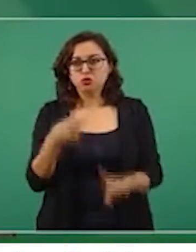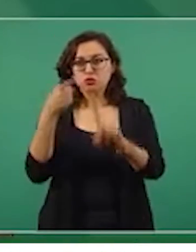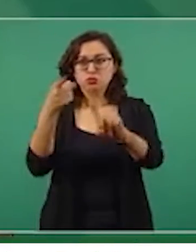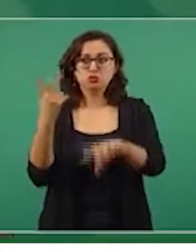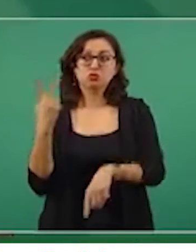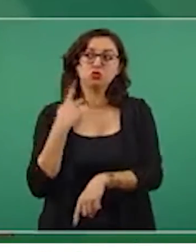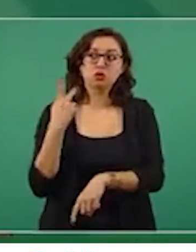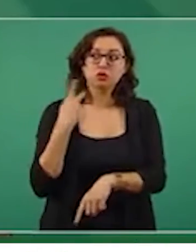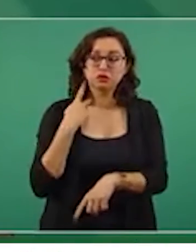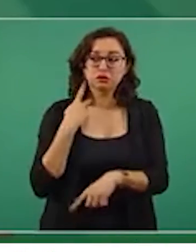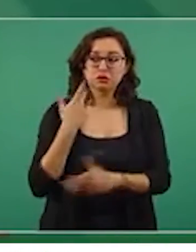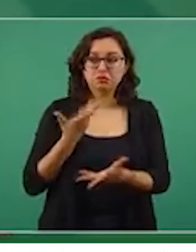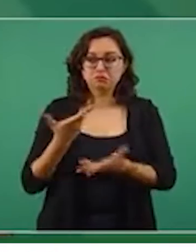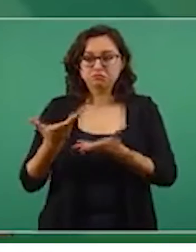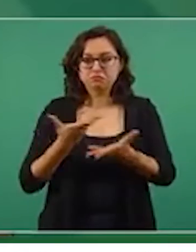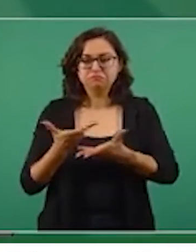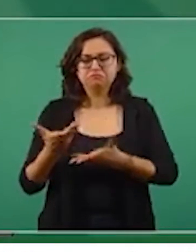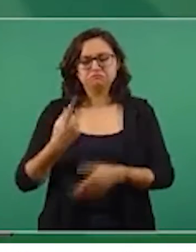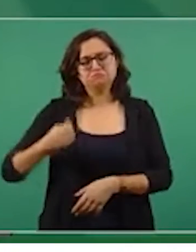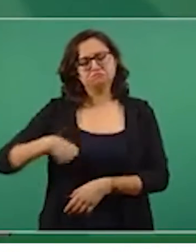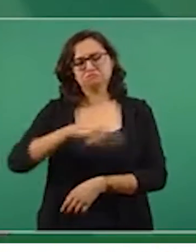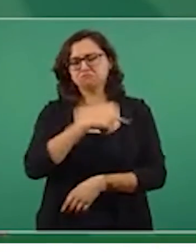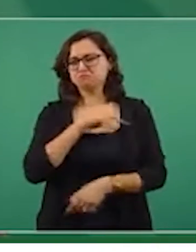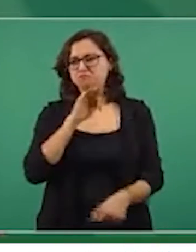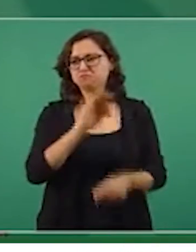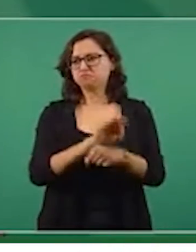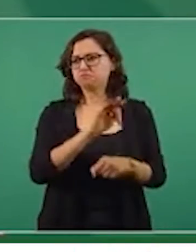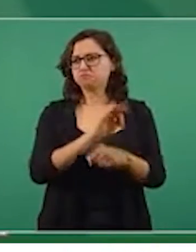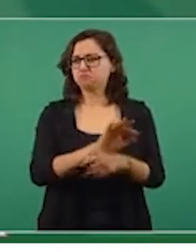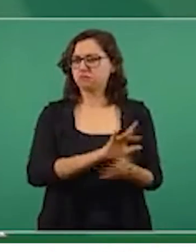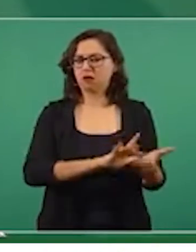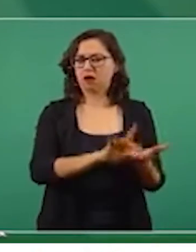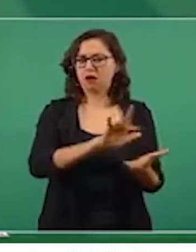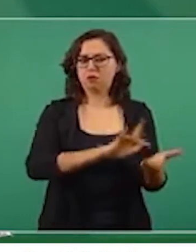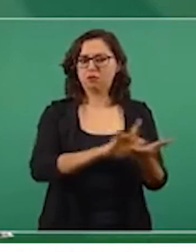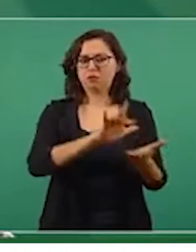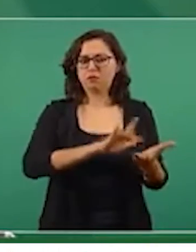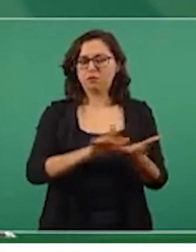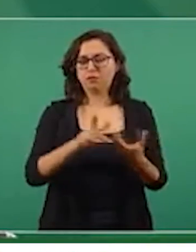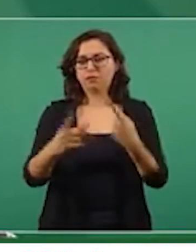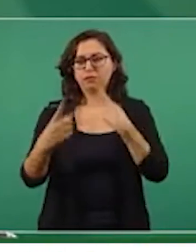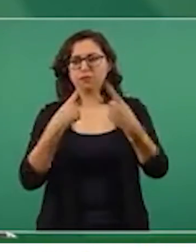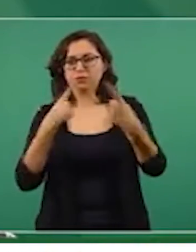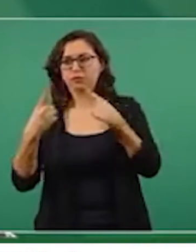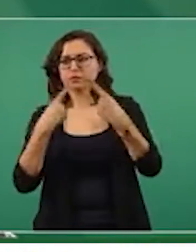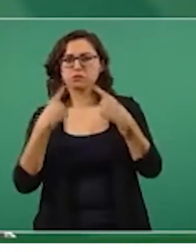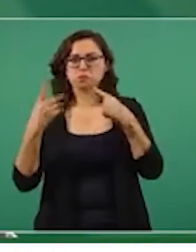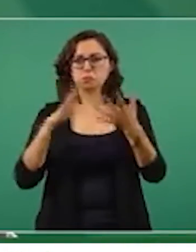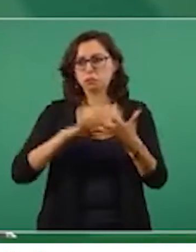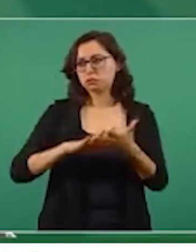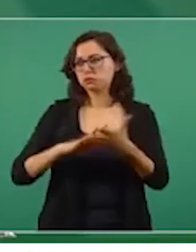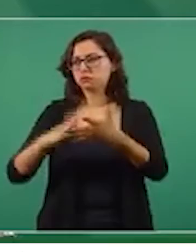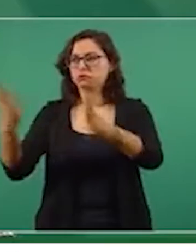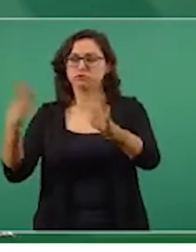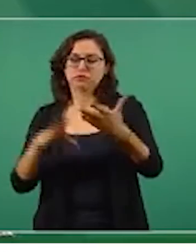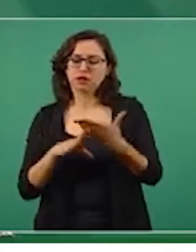y no quisiera ahondar sobre el tema.